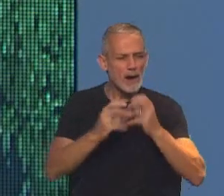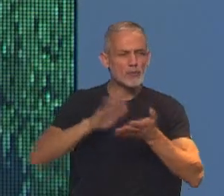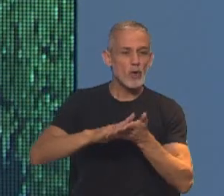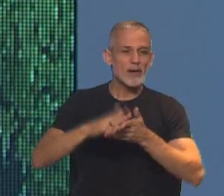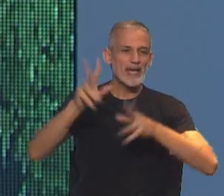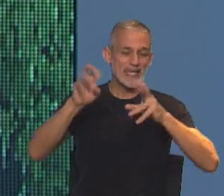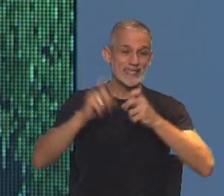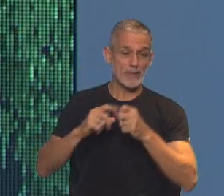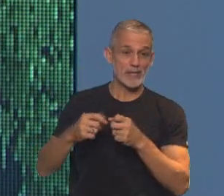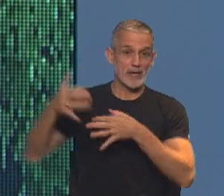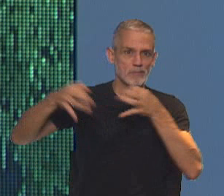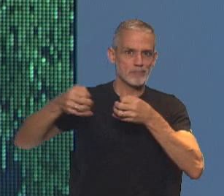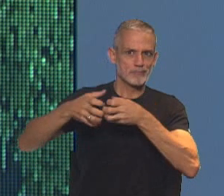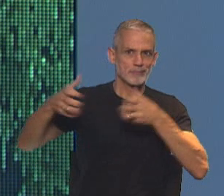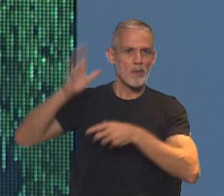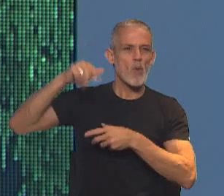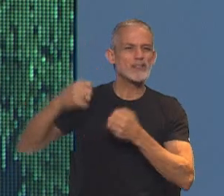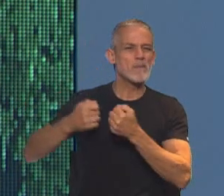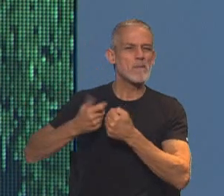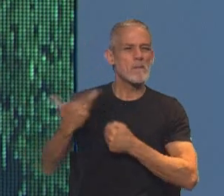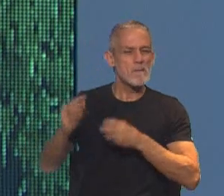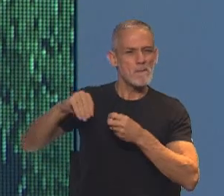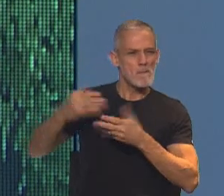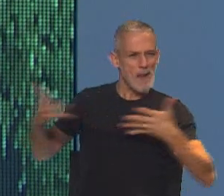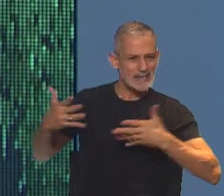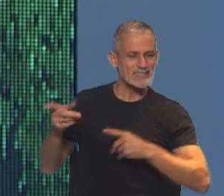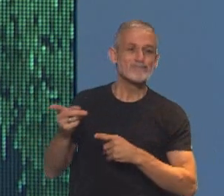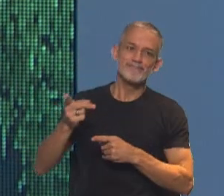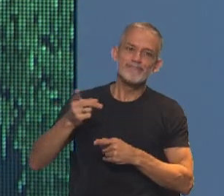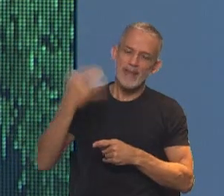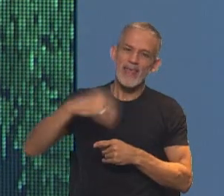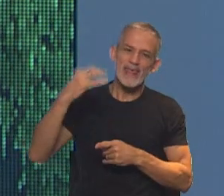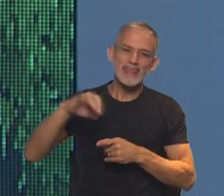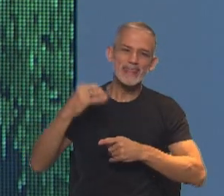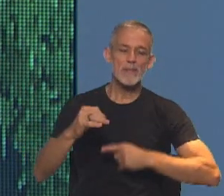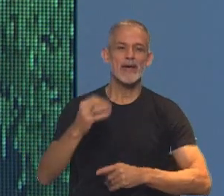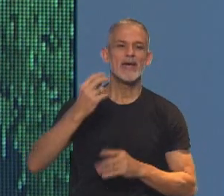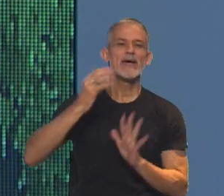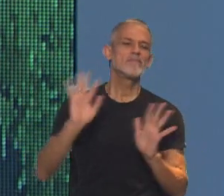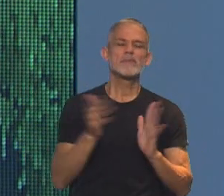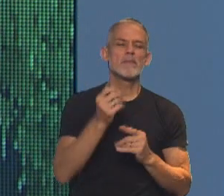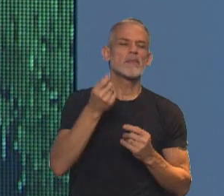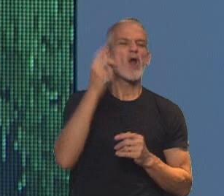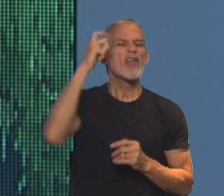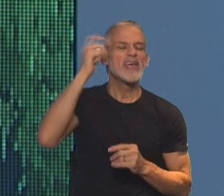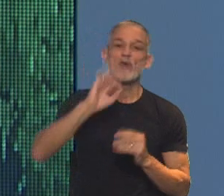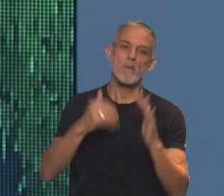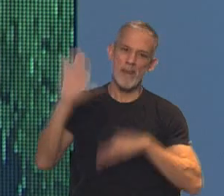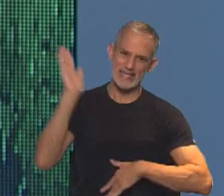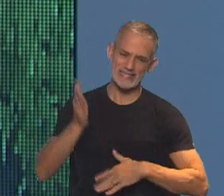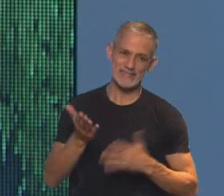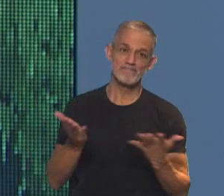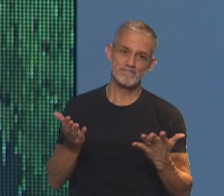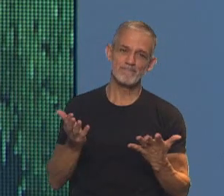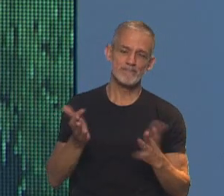ampliar el número de integrantes del máximo tribunal de justicia, dijo que por lo menos tenía que tener dos dígitos la cantidad de ministros, porque